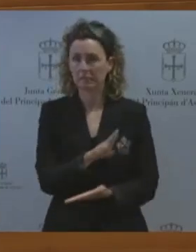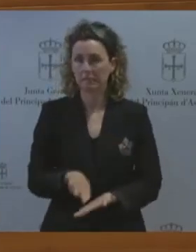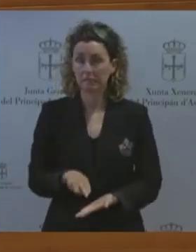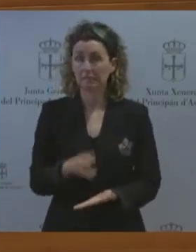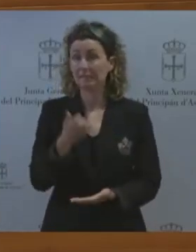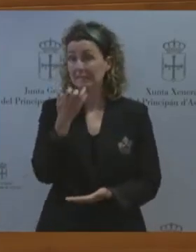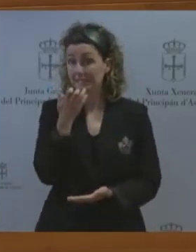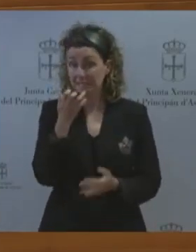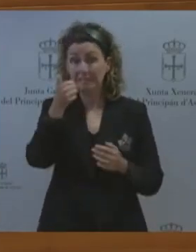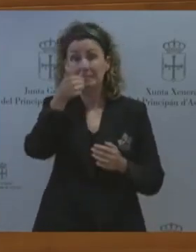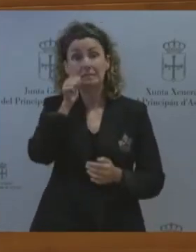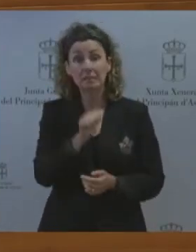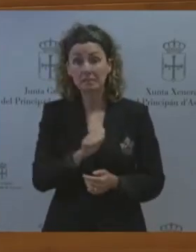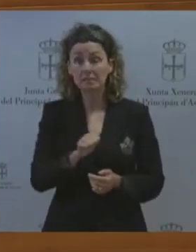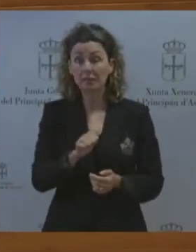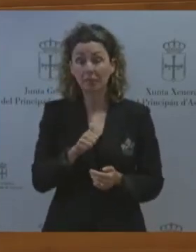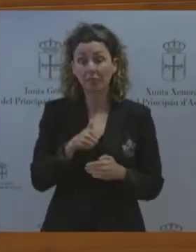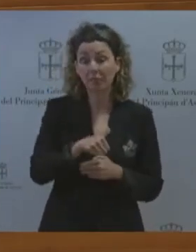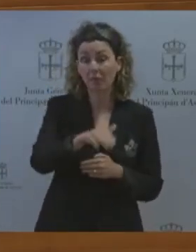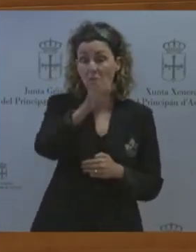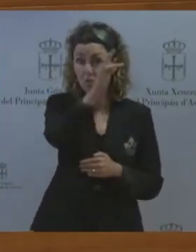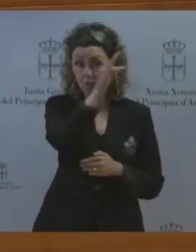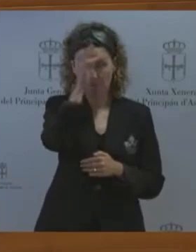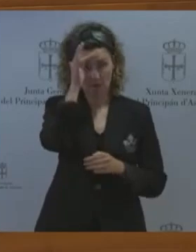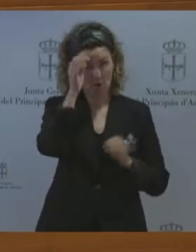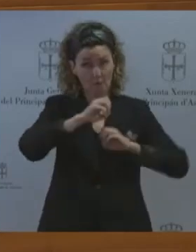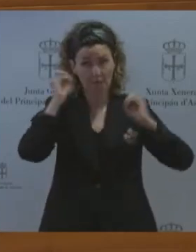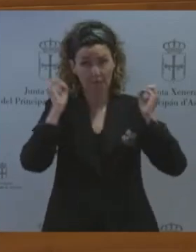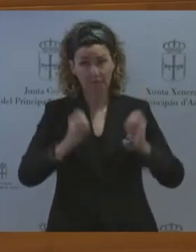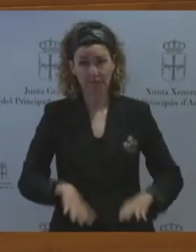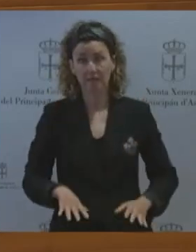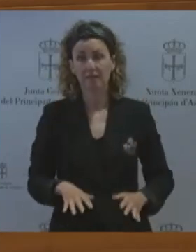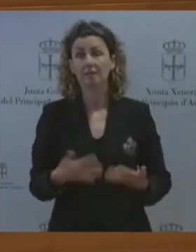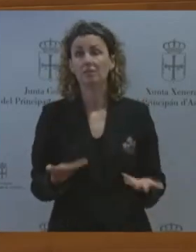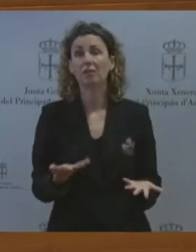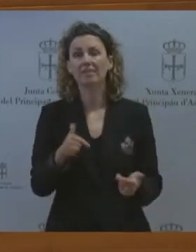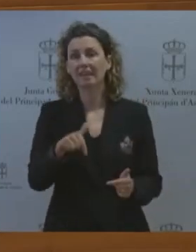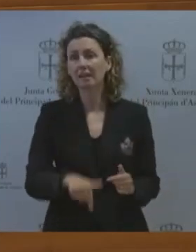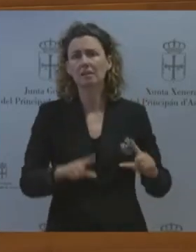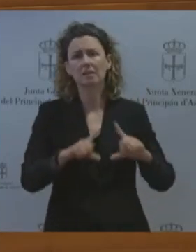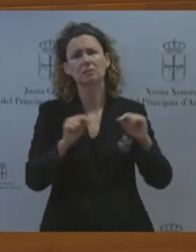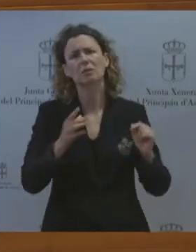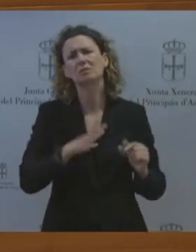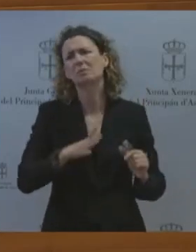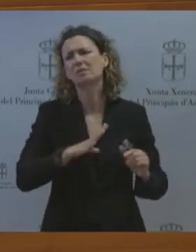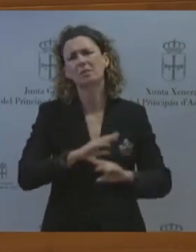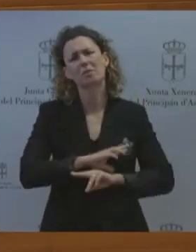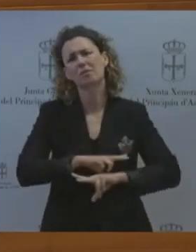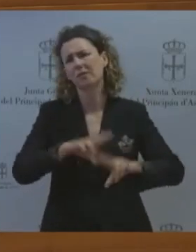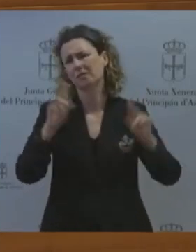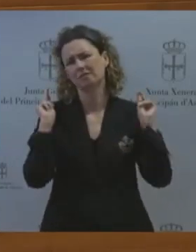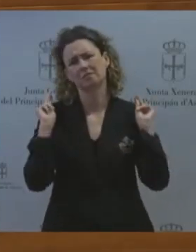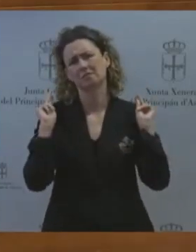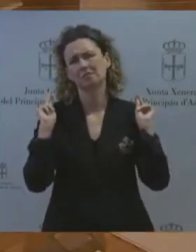no intente resucitar usted en Asturias por favor por el bien de los asturianos gracias presidente gracias señorías